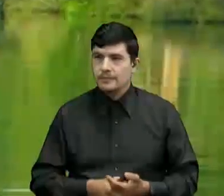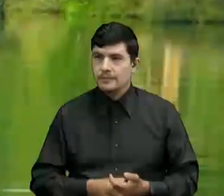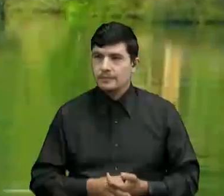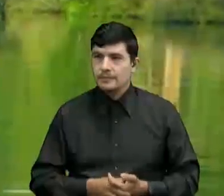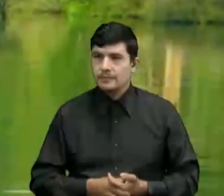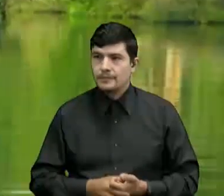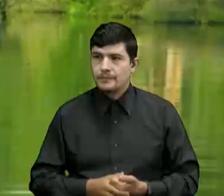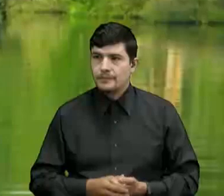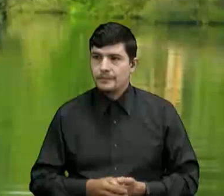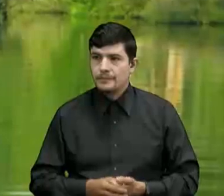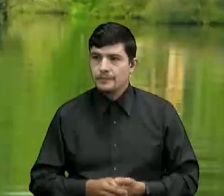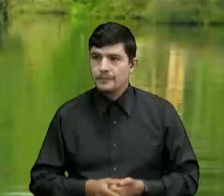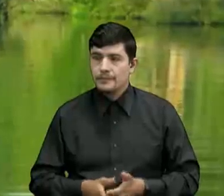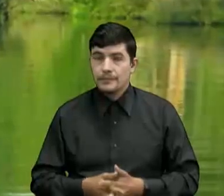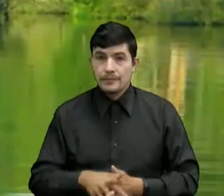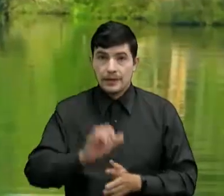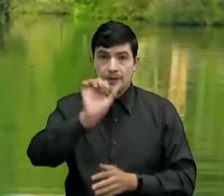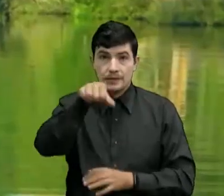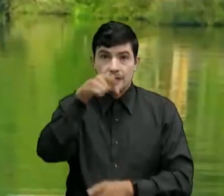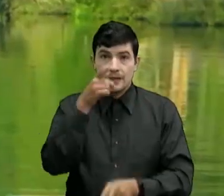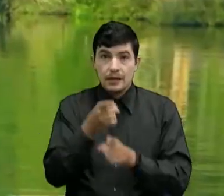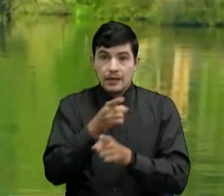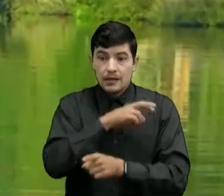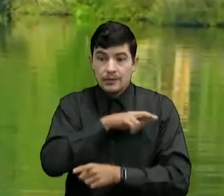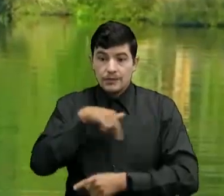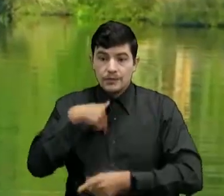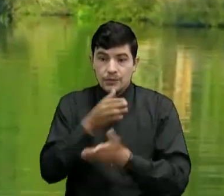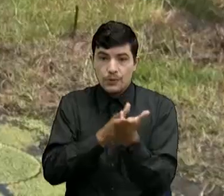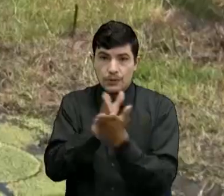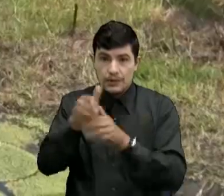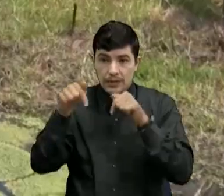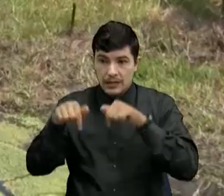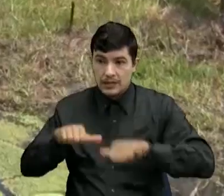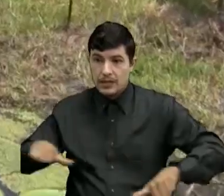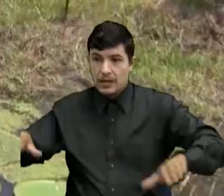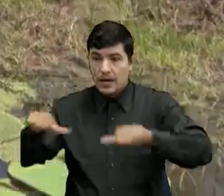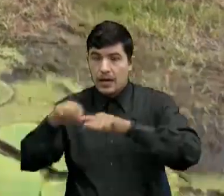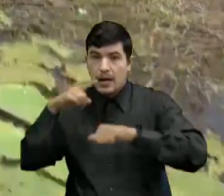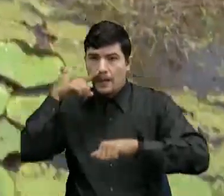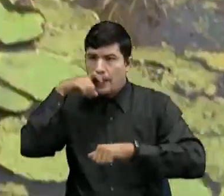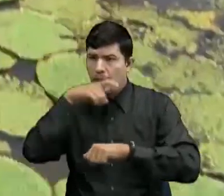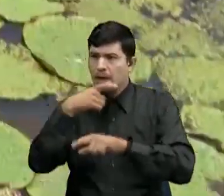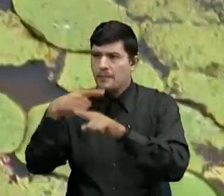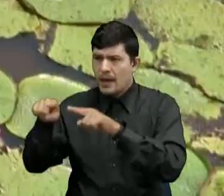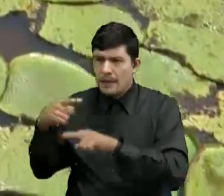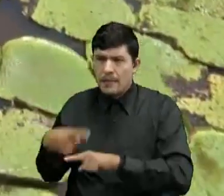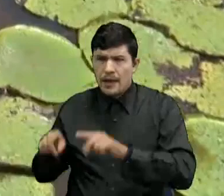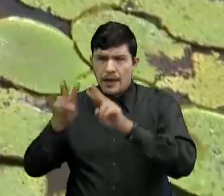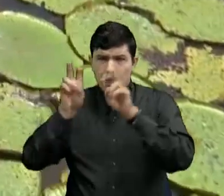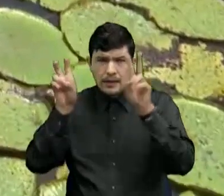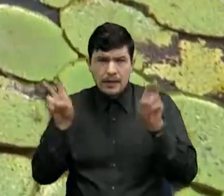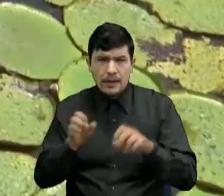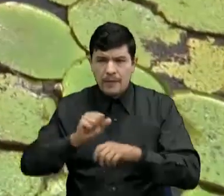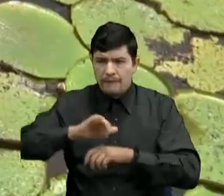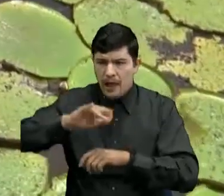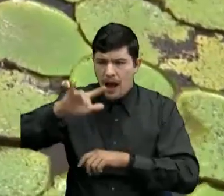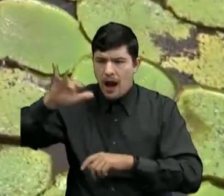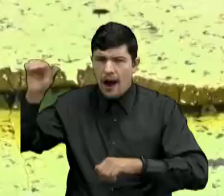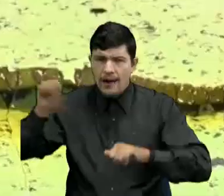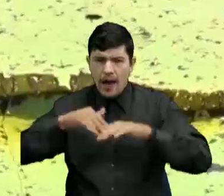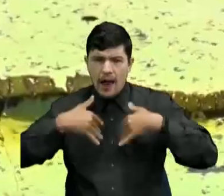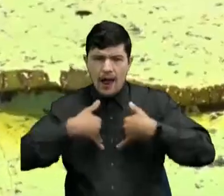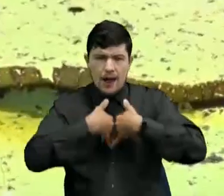Oh si Seguimos aquí En el Amazonas Y como dijo El profesor Tien Hay variedad De fauna y flor Aquí en el Amazonas